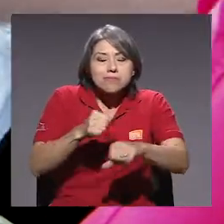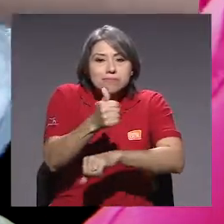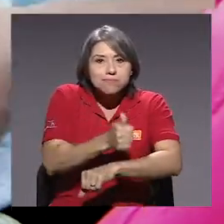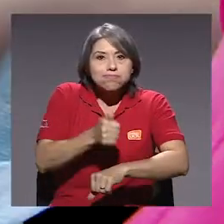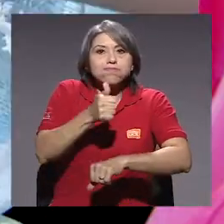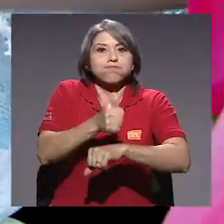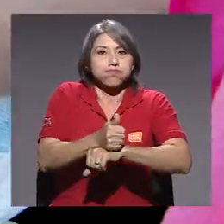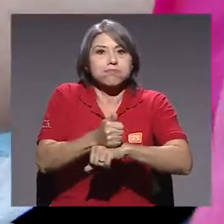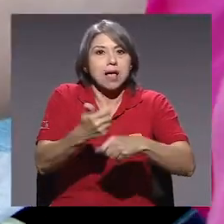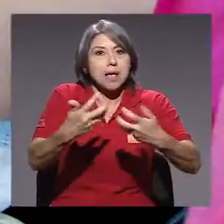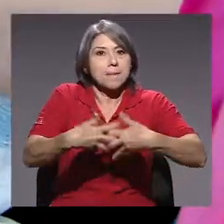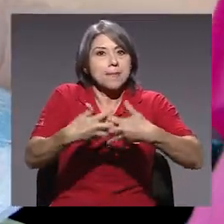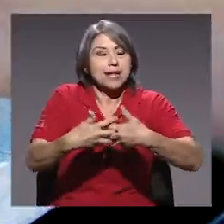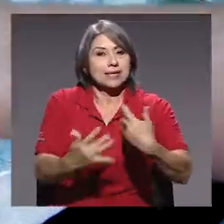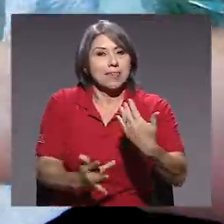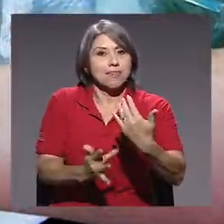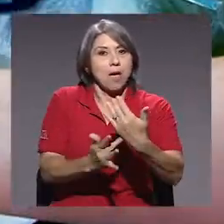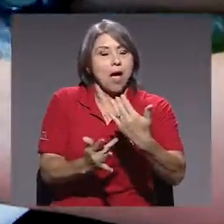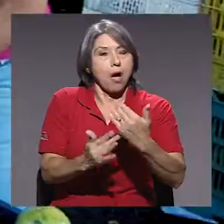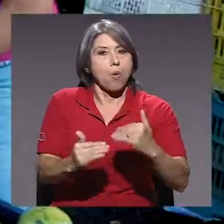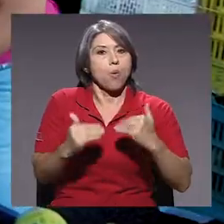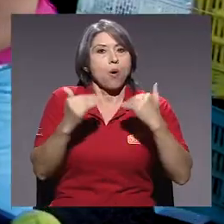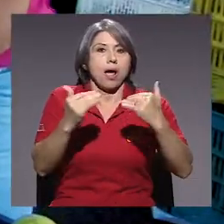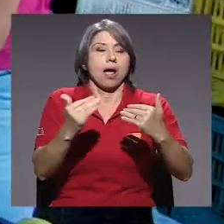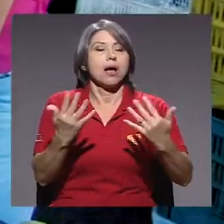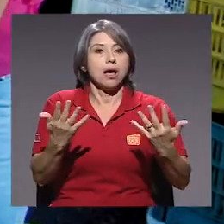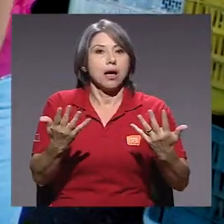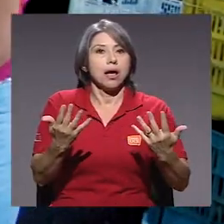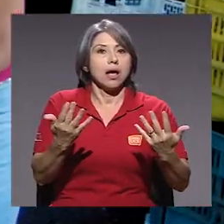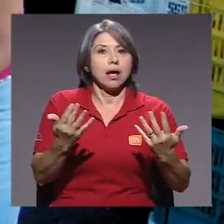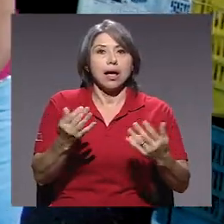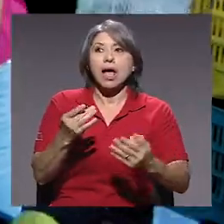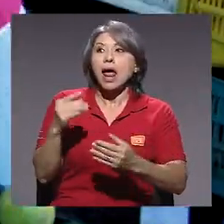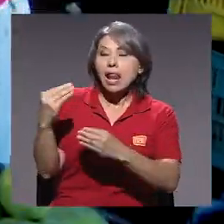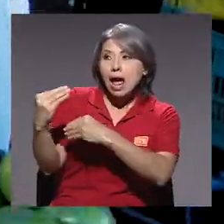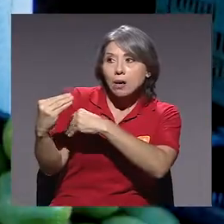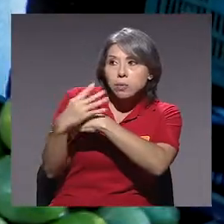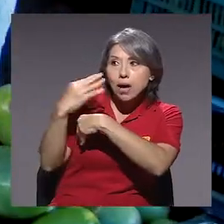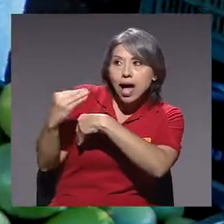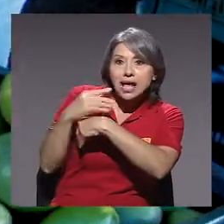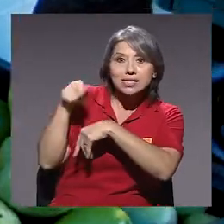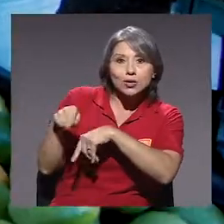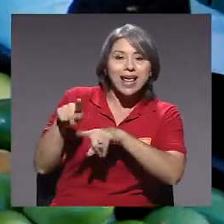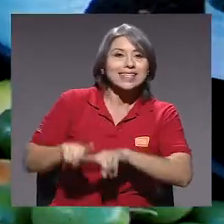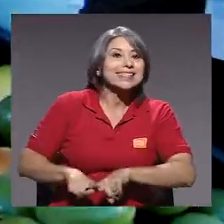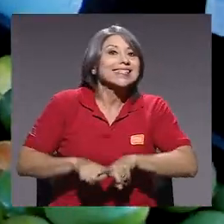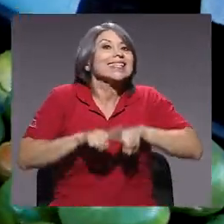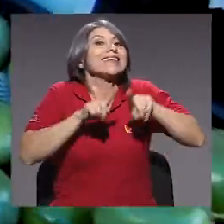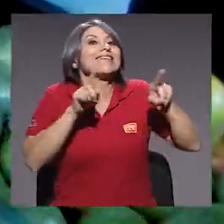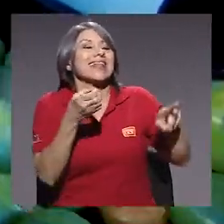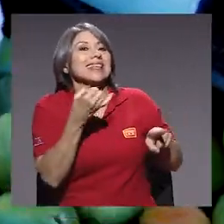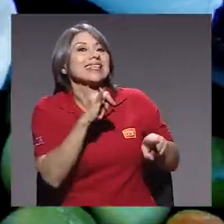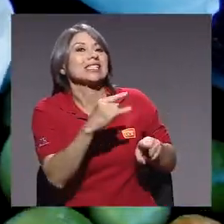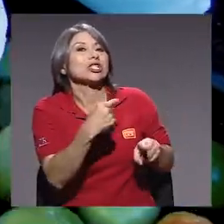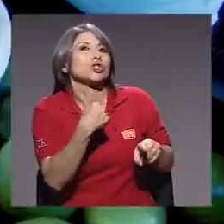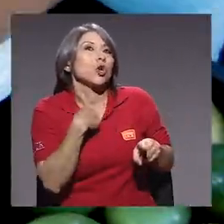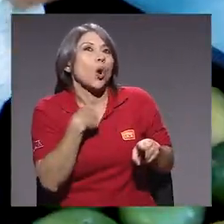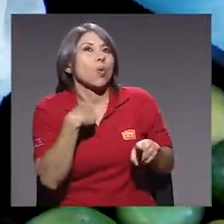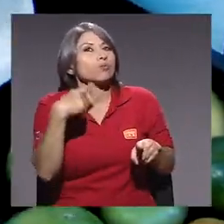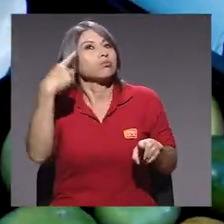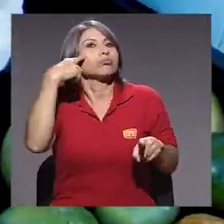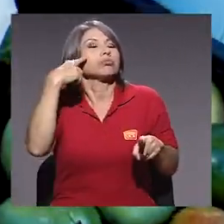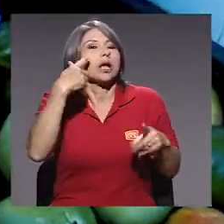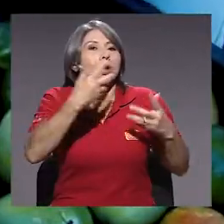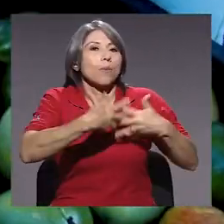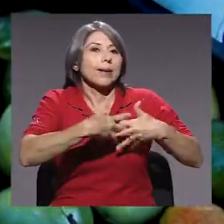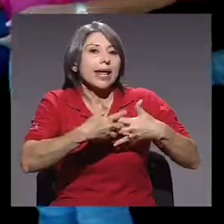voy a formar una empresa de alta tecnología, el tipo de asesoría que tengo es diferente a si yo voy a